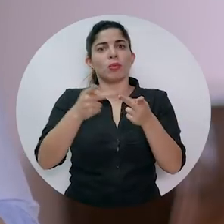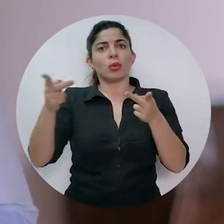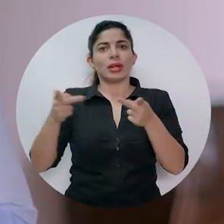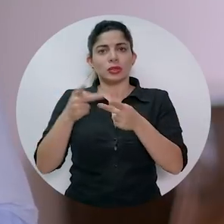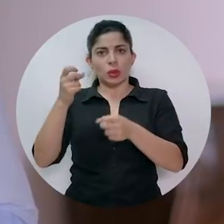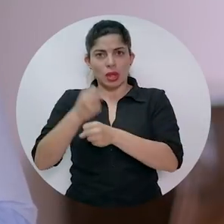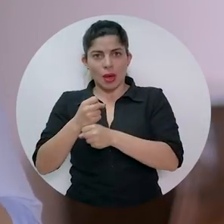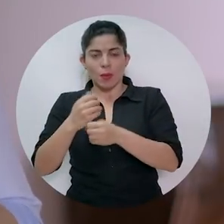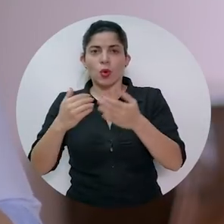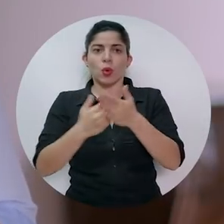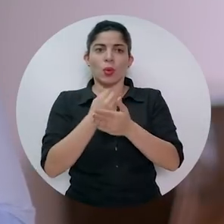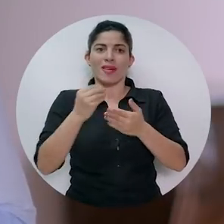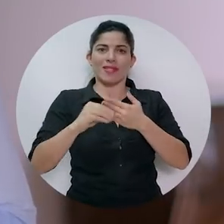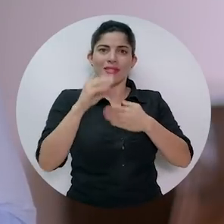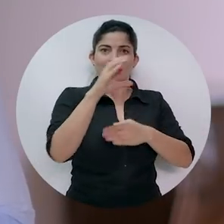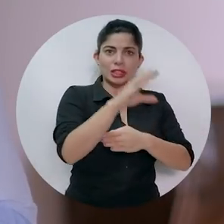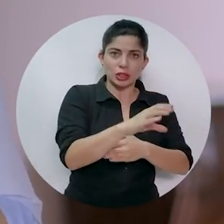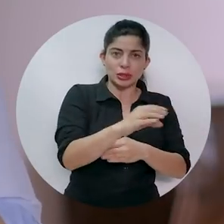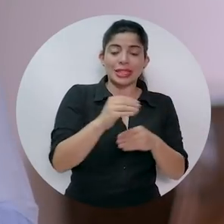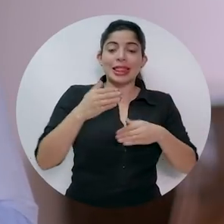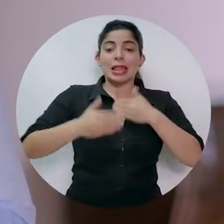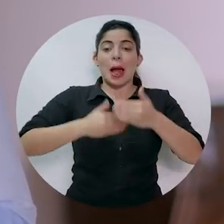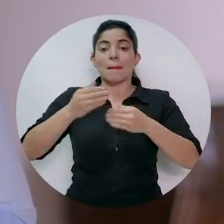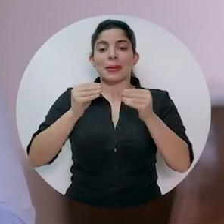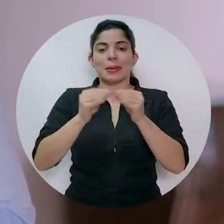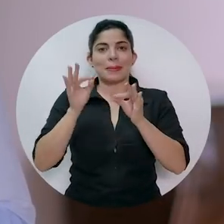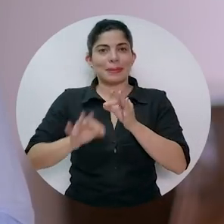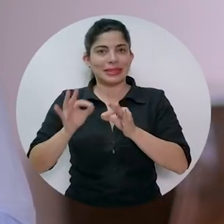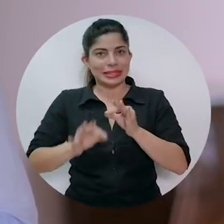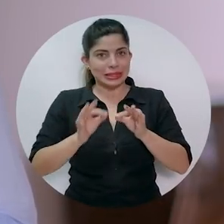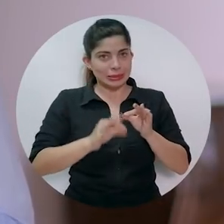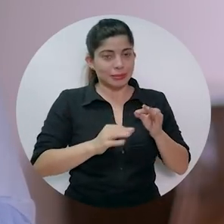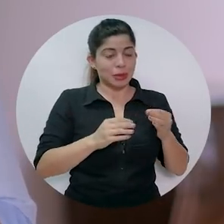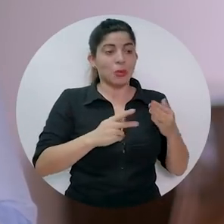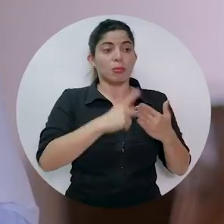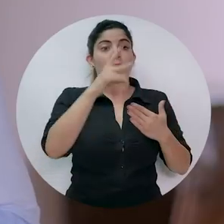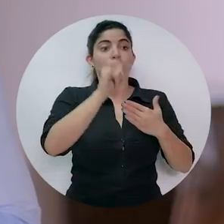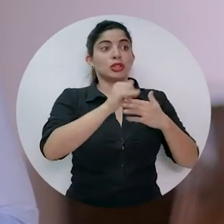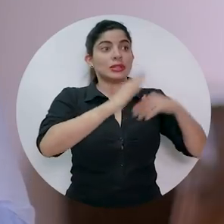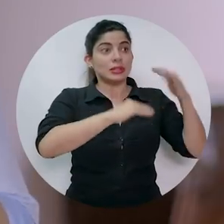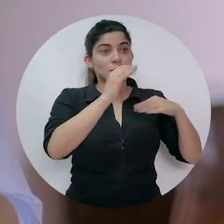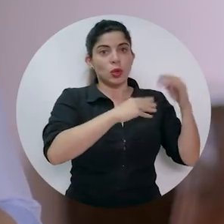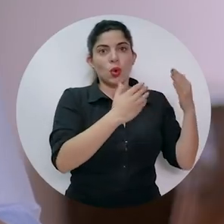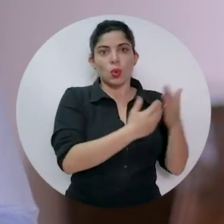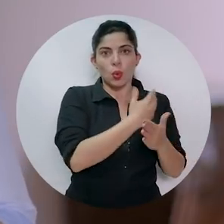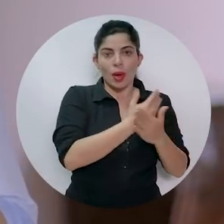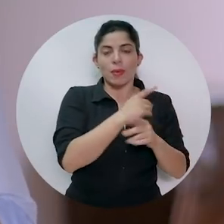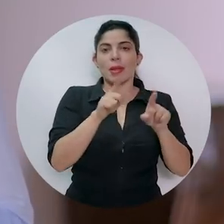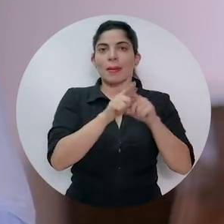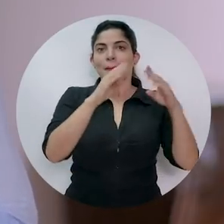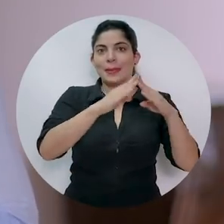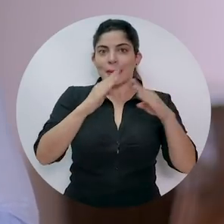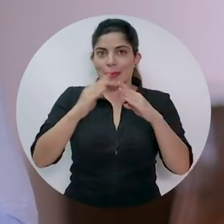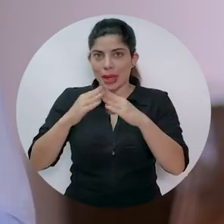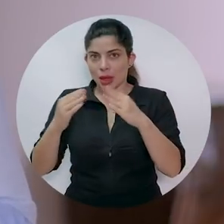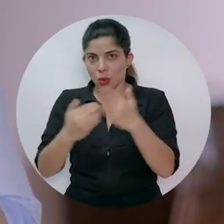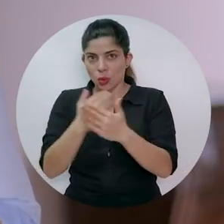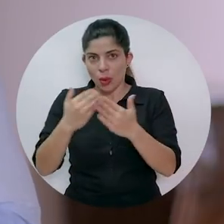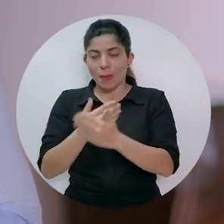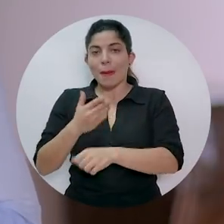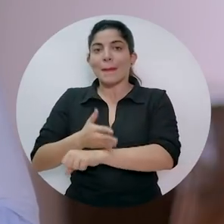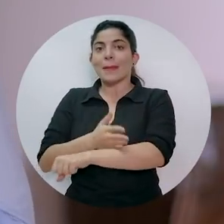puestos de trabajo, nuevas inversiones, más simplificación de trámites, nuevos proyectos en infraestructura y vivienda,